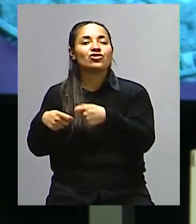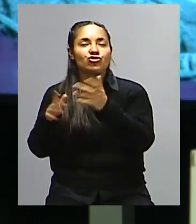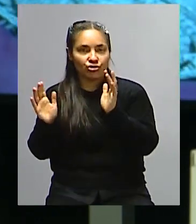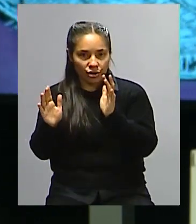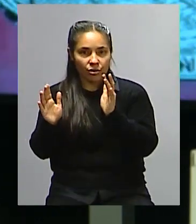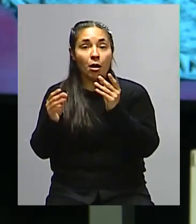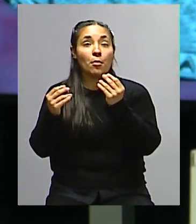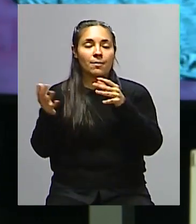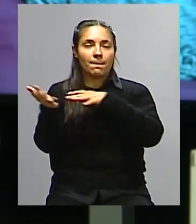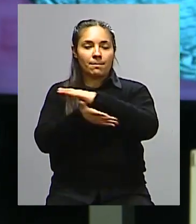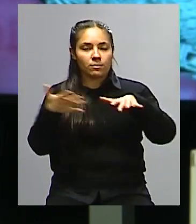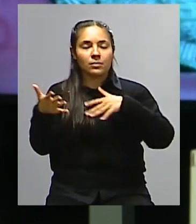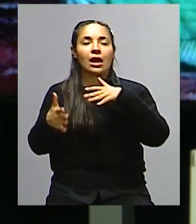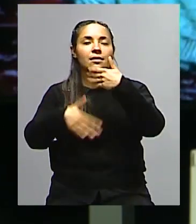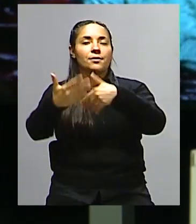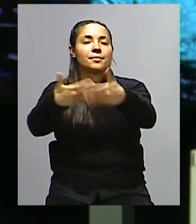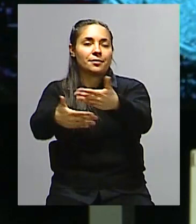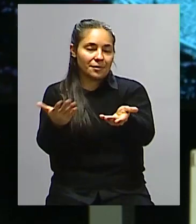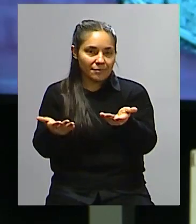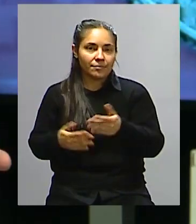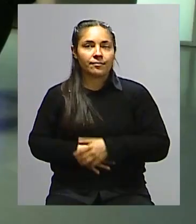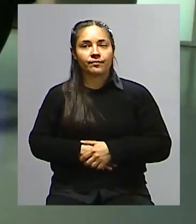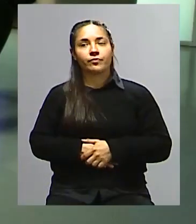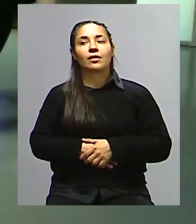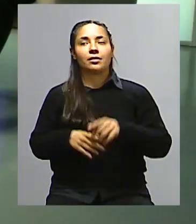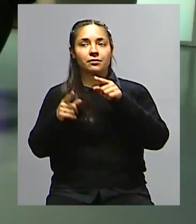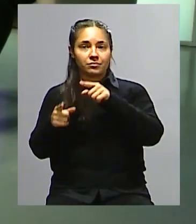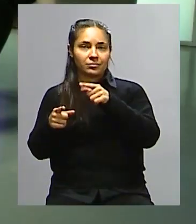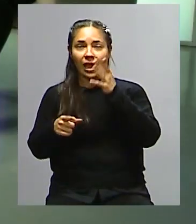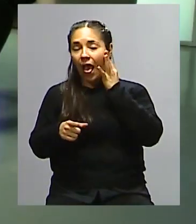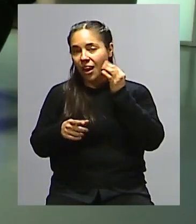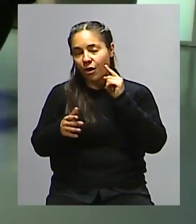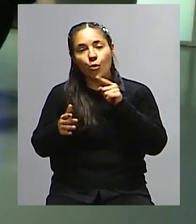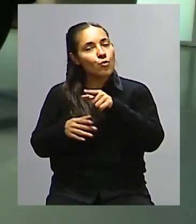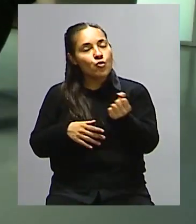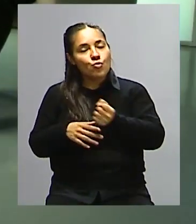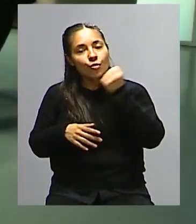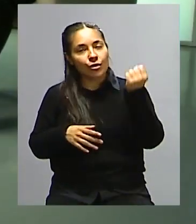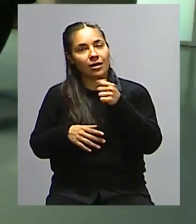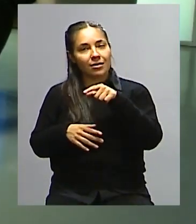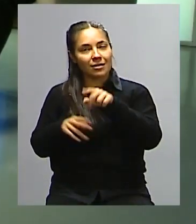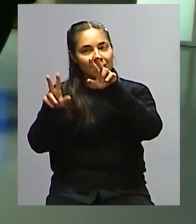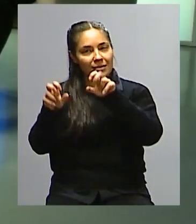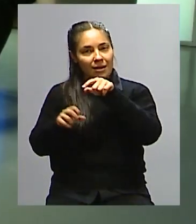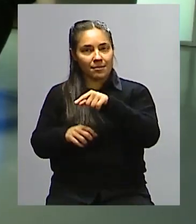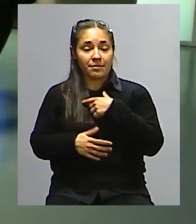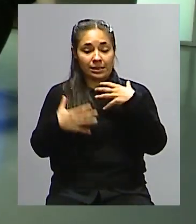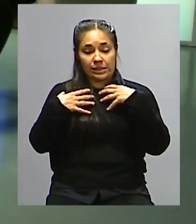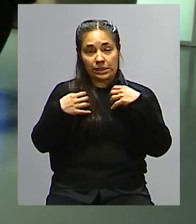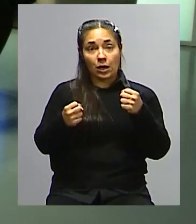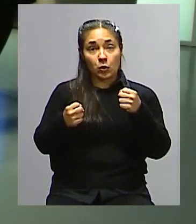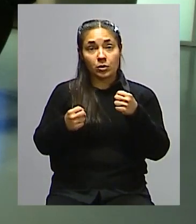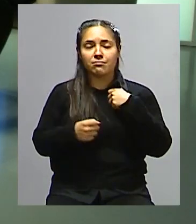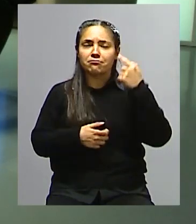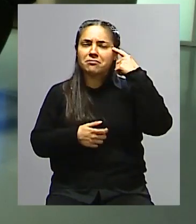que es el crecimiento a largo plazo, el desarrollo. Hay un, si vos me permitís, hay un tema ahí muy importante, porque, en realidad, cuando hablamos de salud, muchas